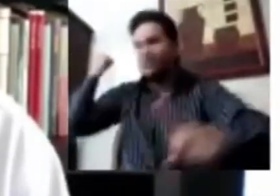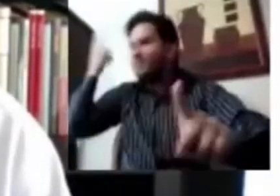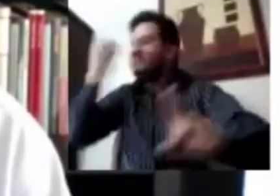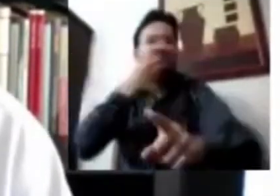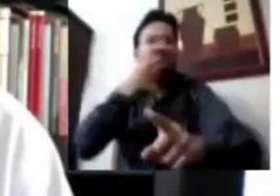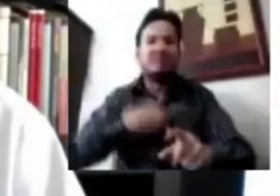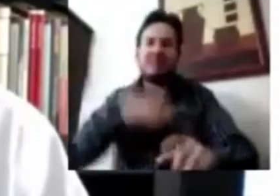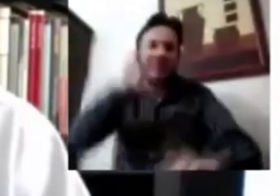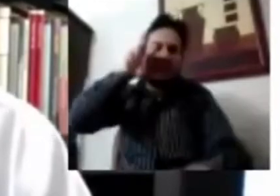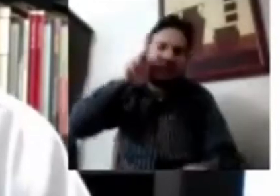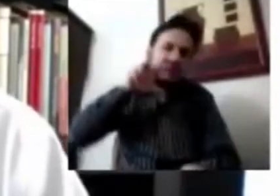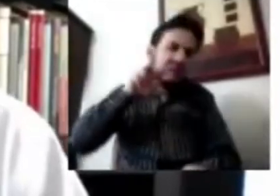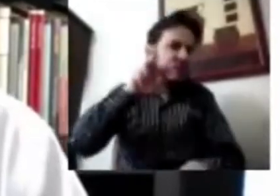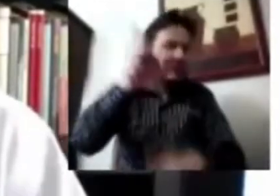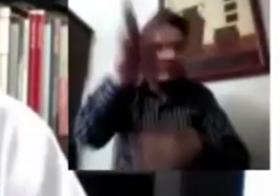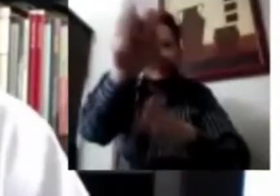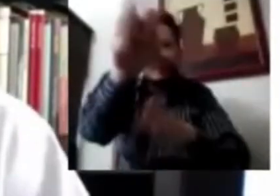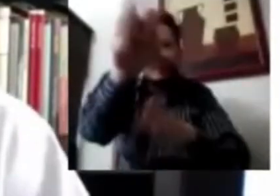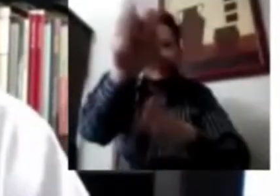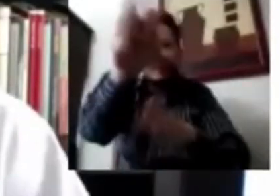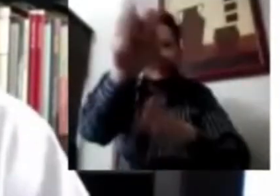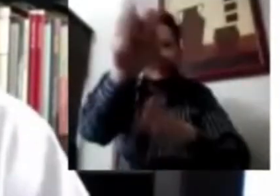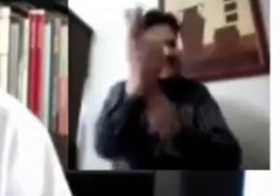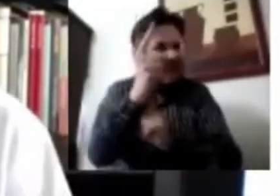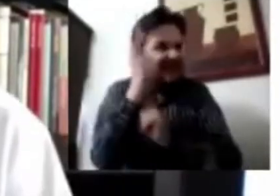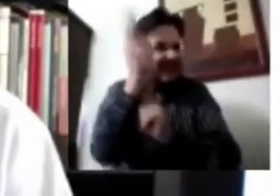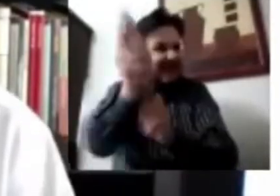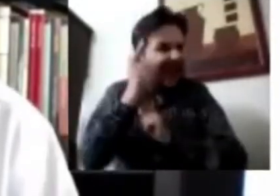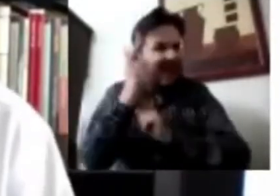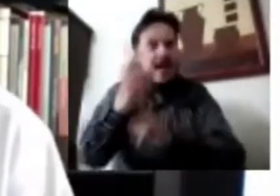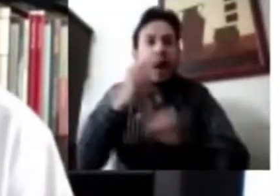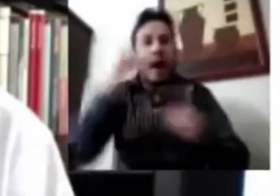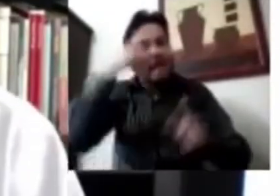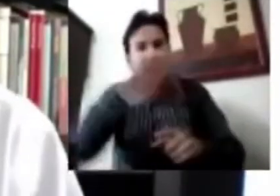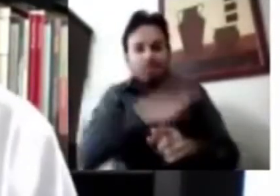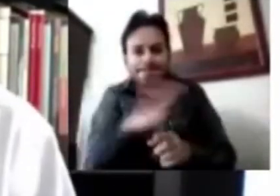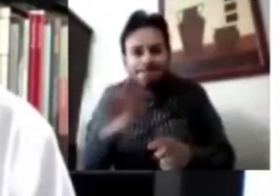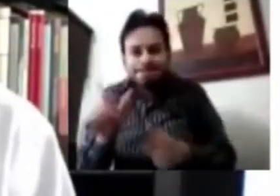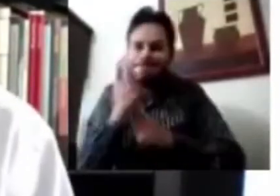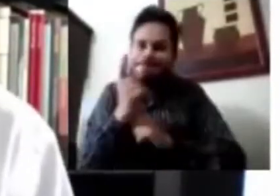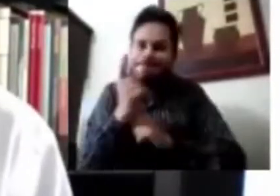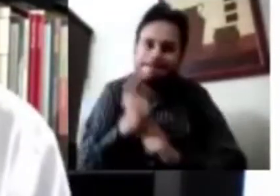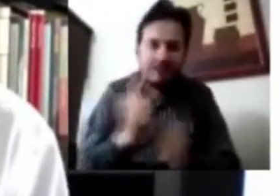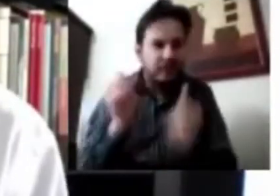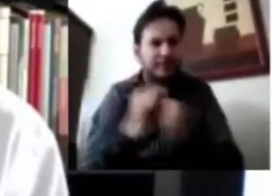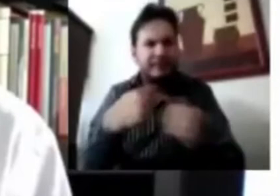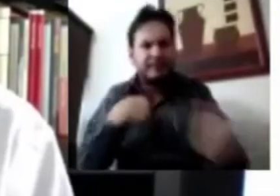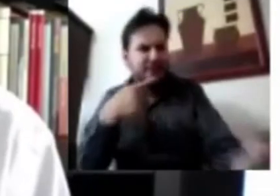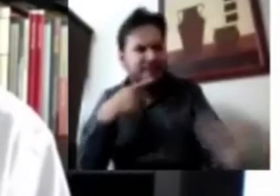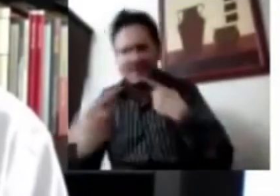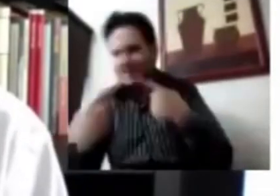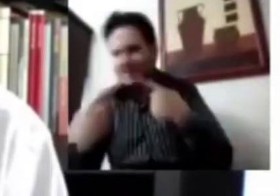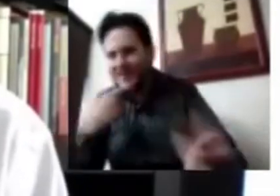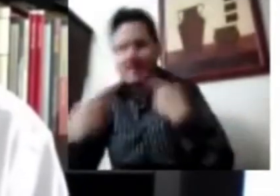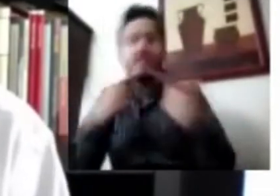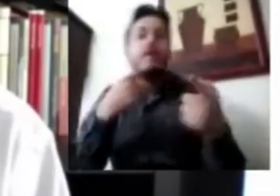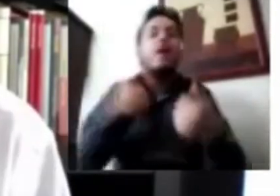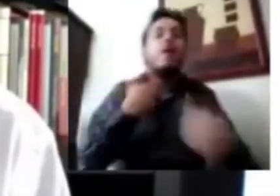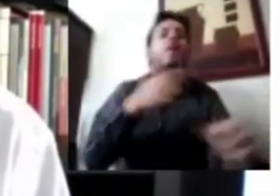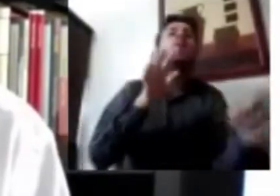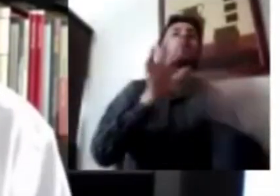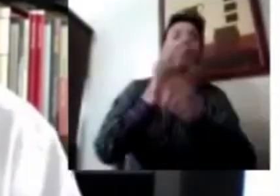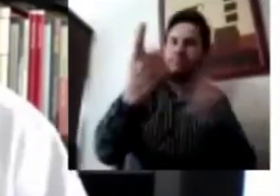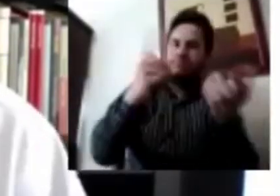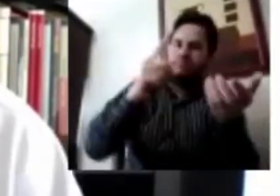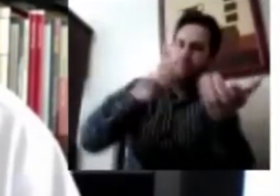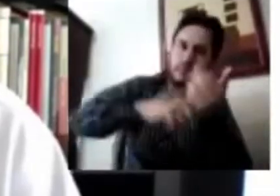señales del discurso y de gobierno, pues van a ser fundamentales en la guía y orientación de la población.